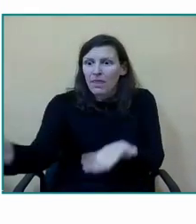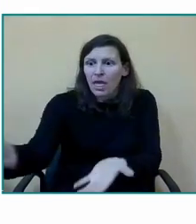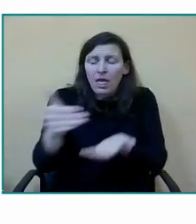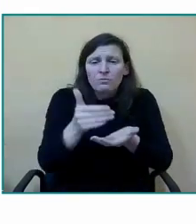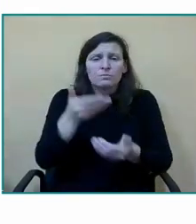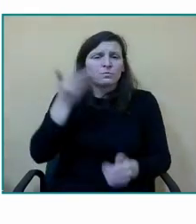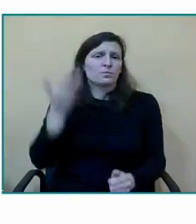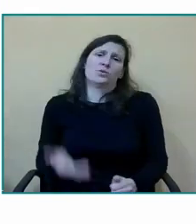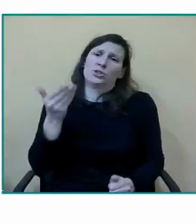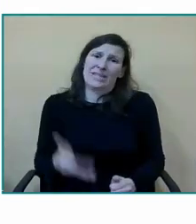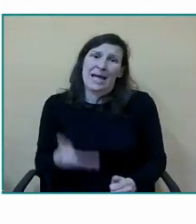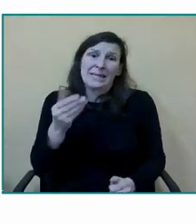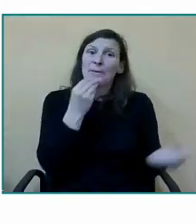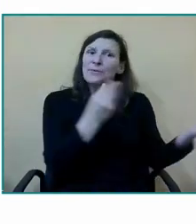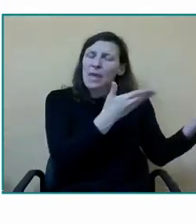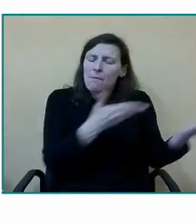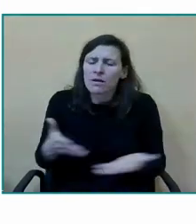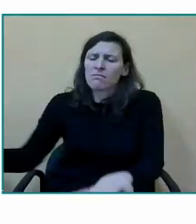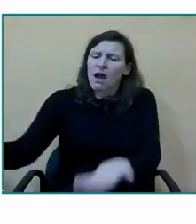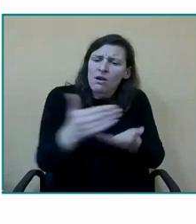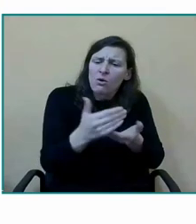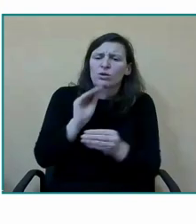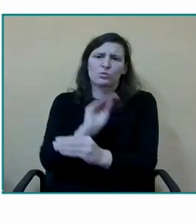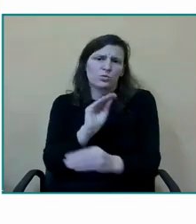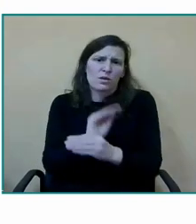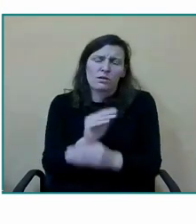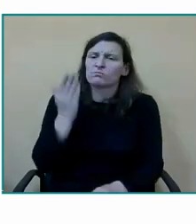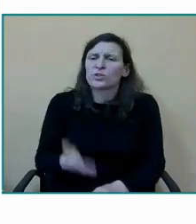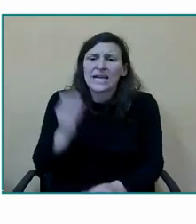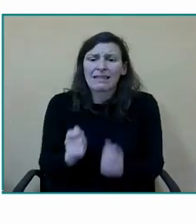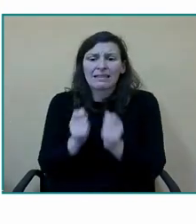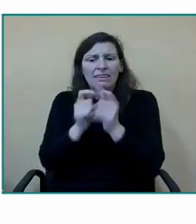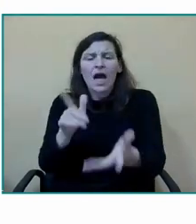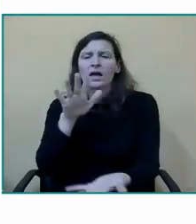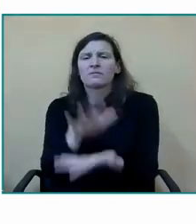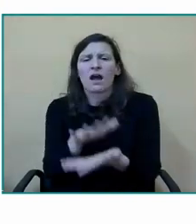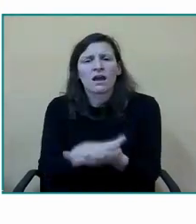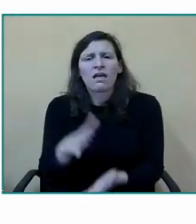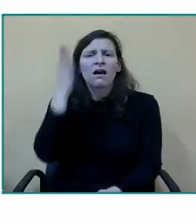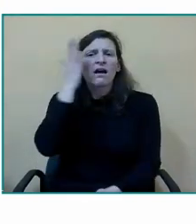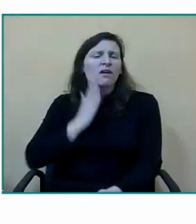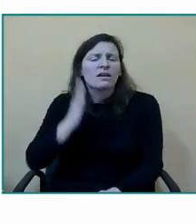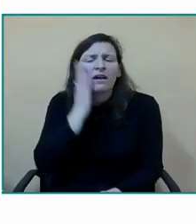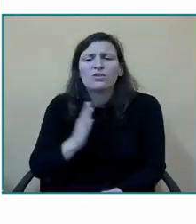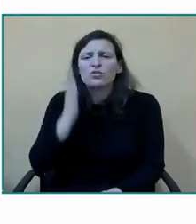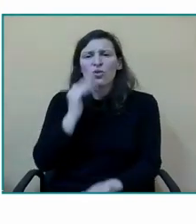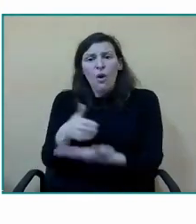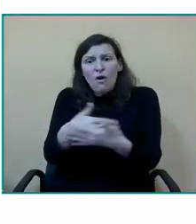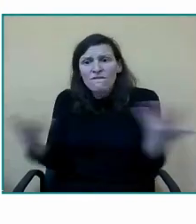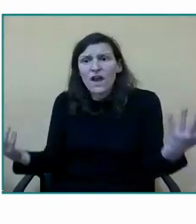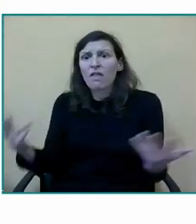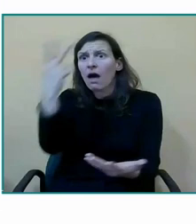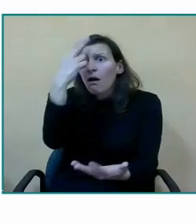la bienvenida y acogida a las familias dándoles tranquilidad cariño confianza escucharles sus